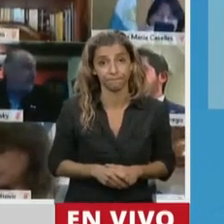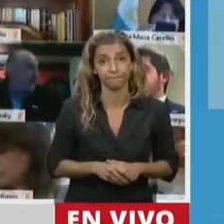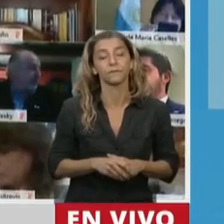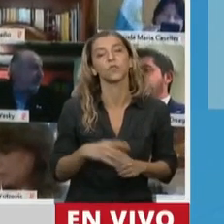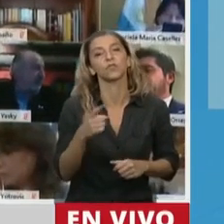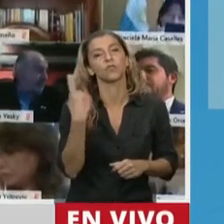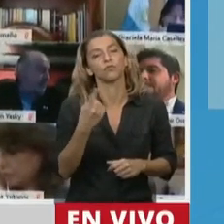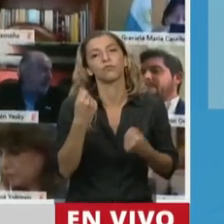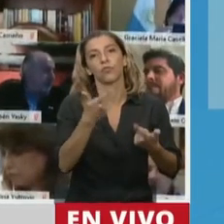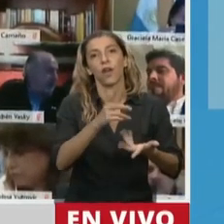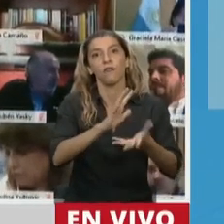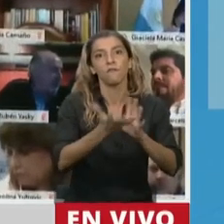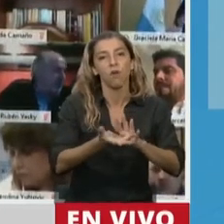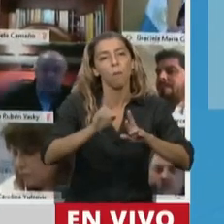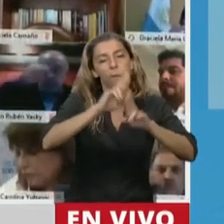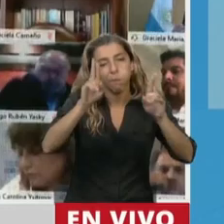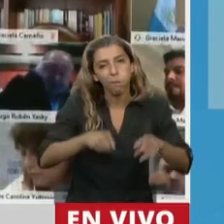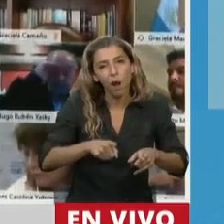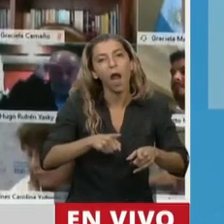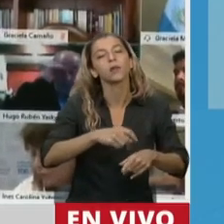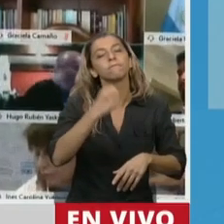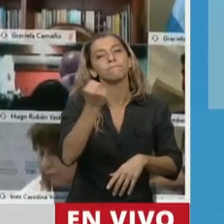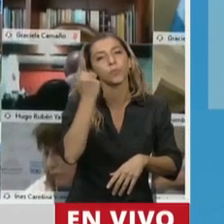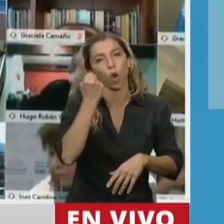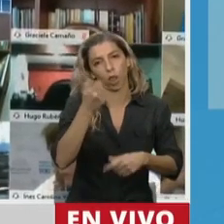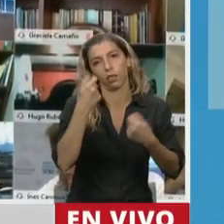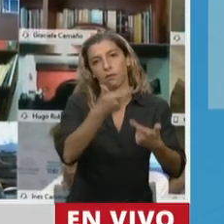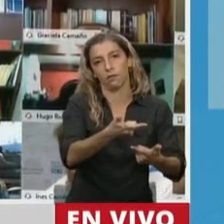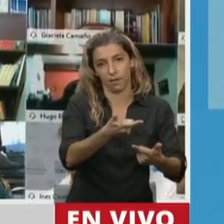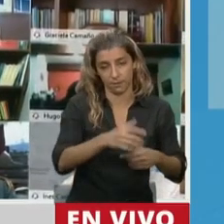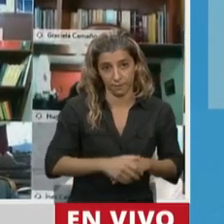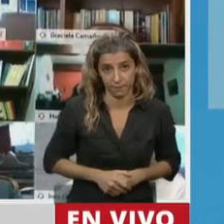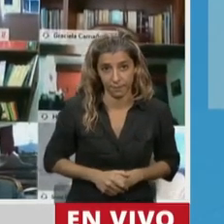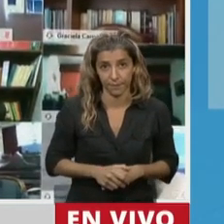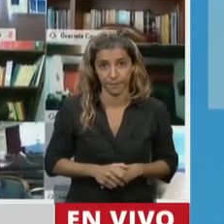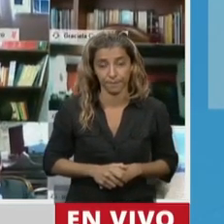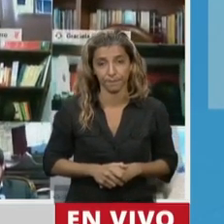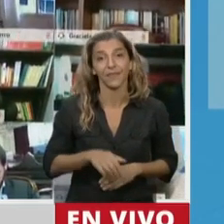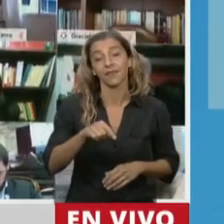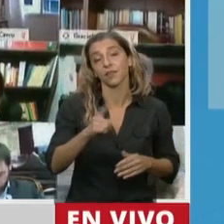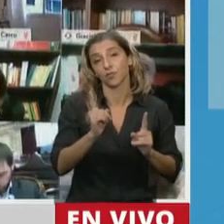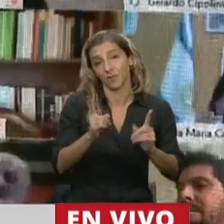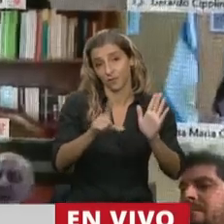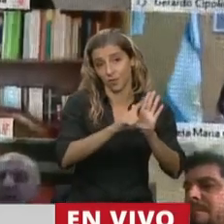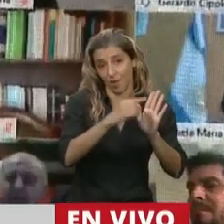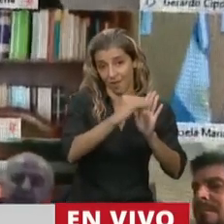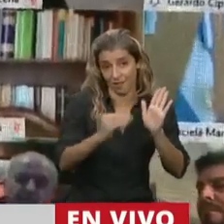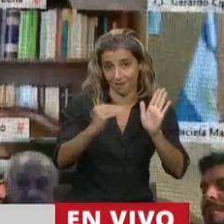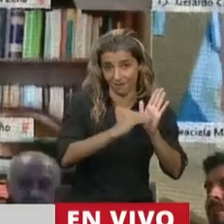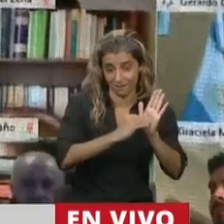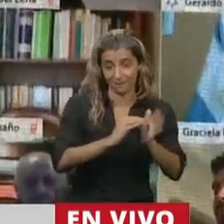laborales y el derecho a la desconexión, que les dé, en definitiva, Presidente, y por último,